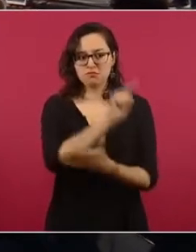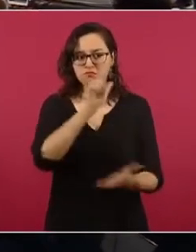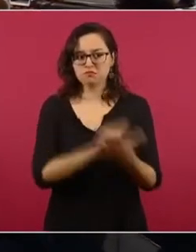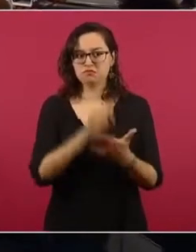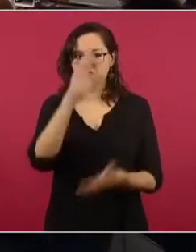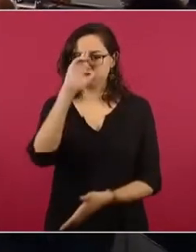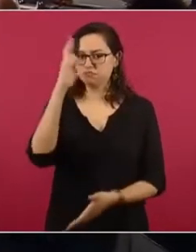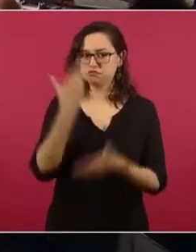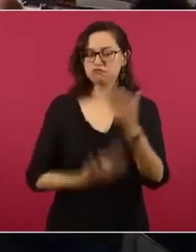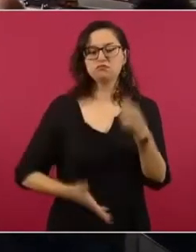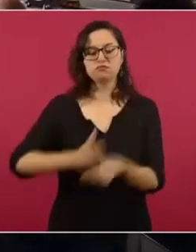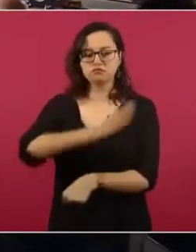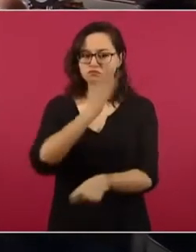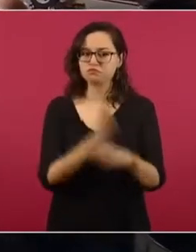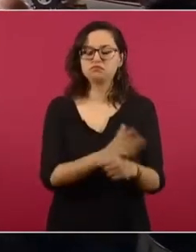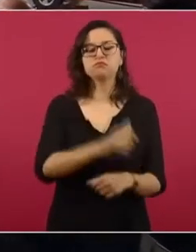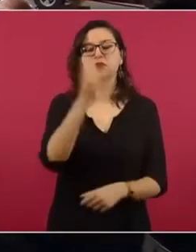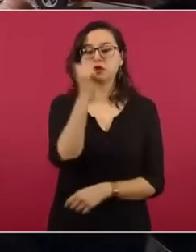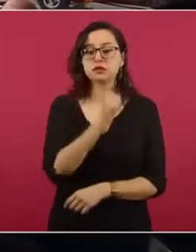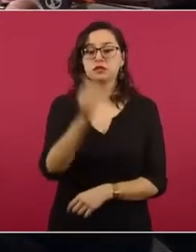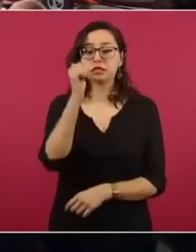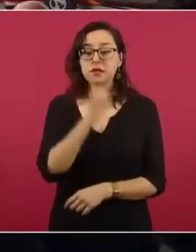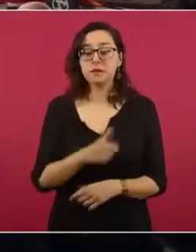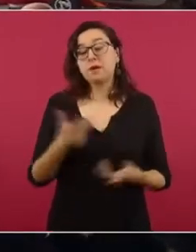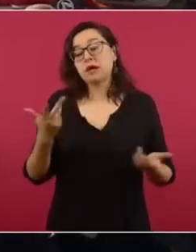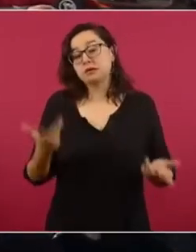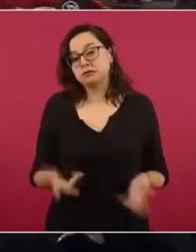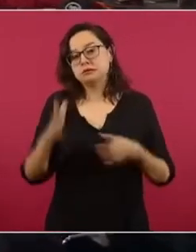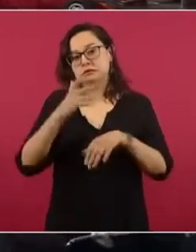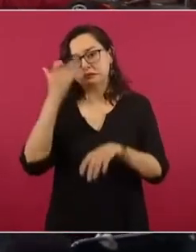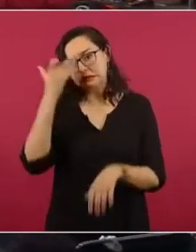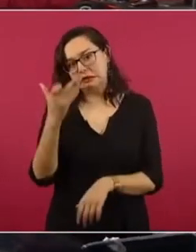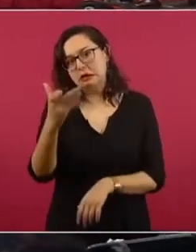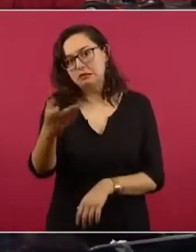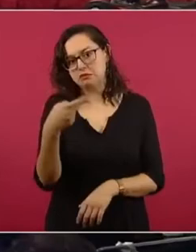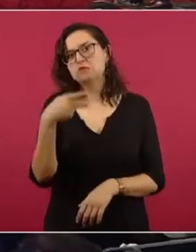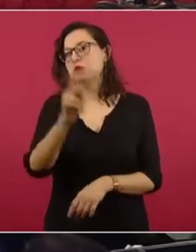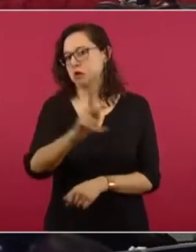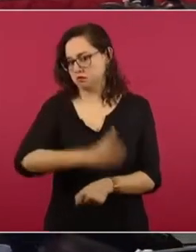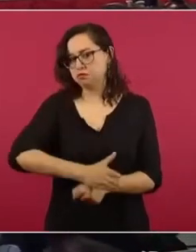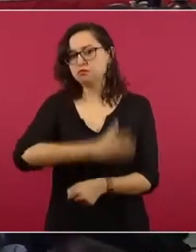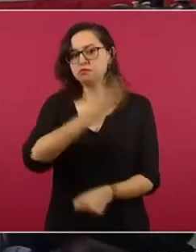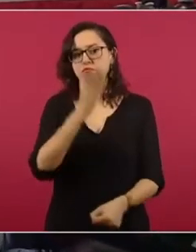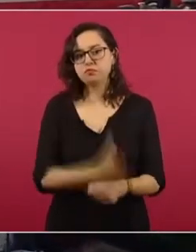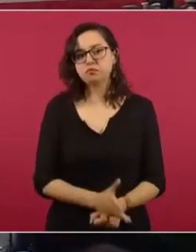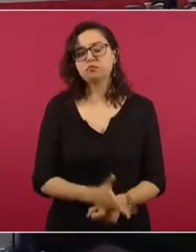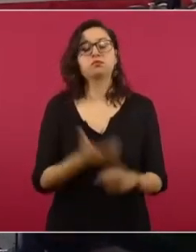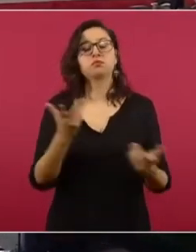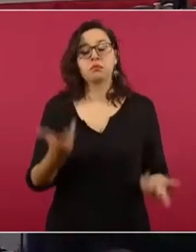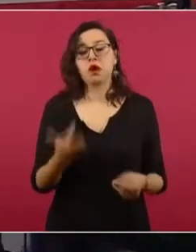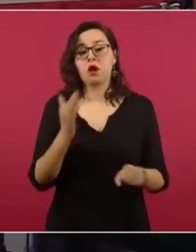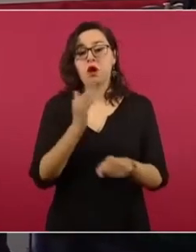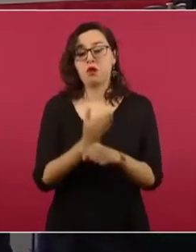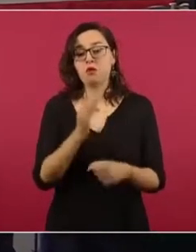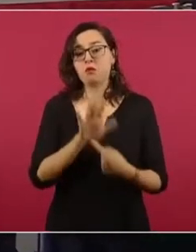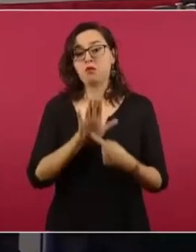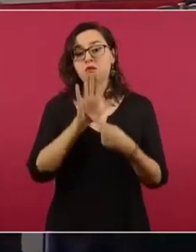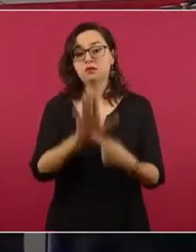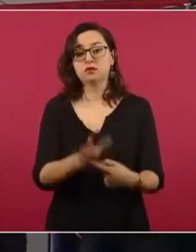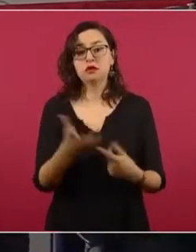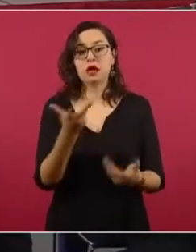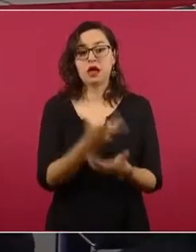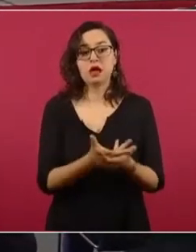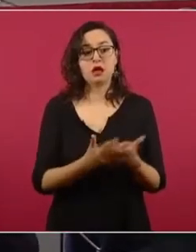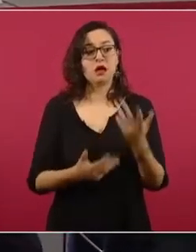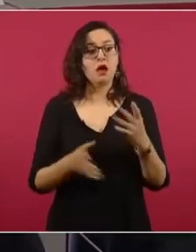termina por llegar, que son acciones de la Secretaría de la Defensa Nacional, Marina, Secretaría de Seguridad y Protección